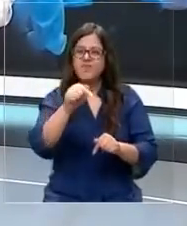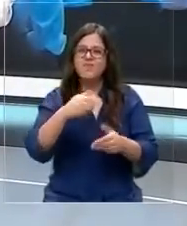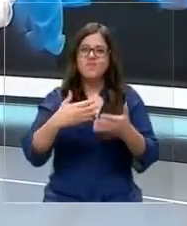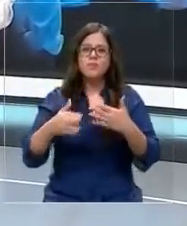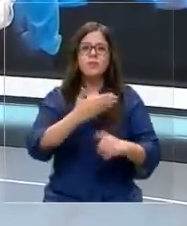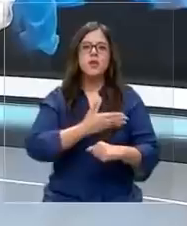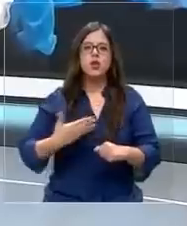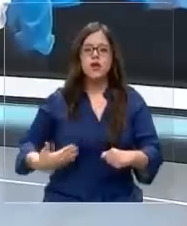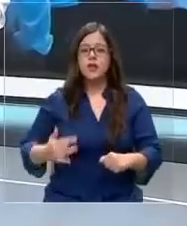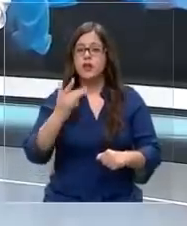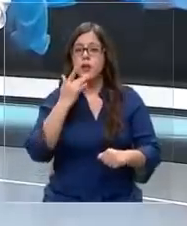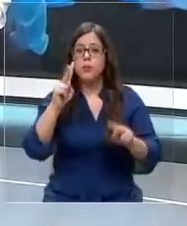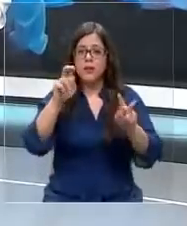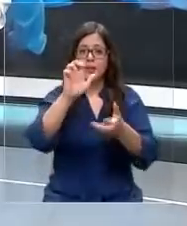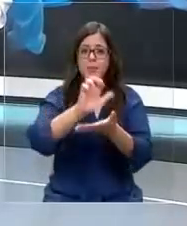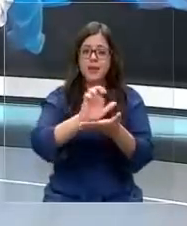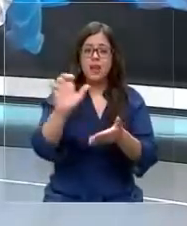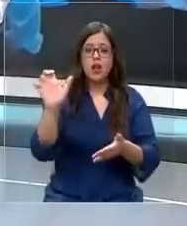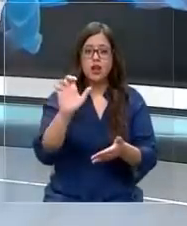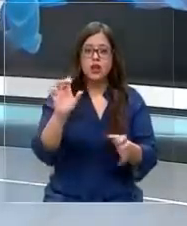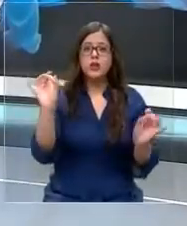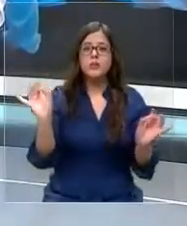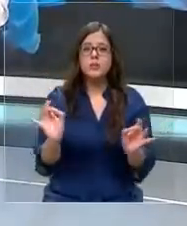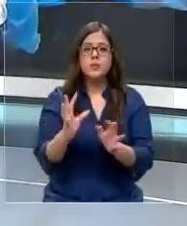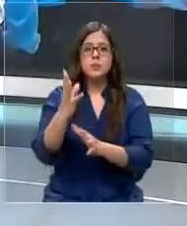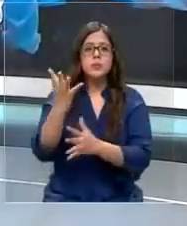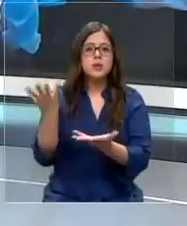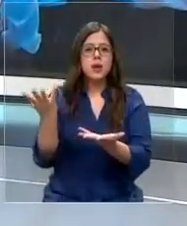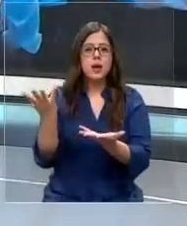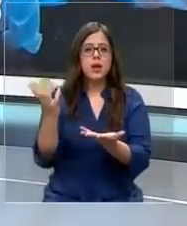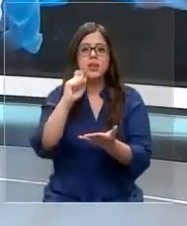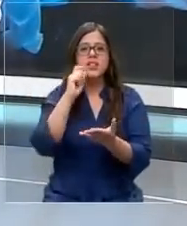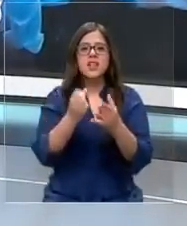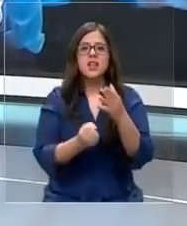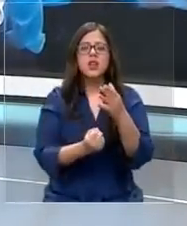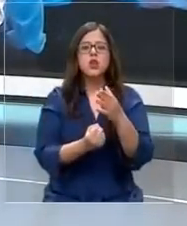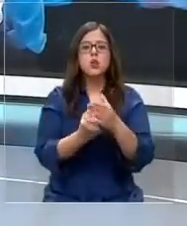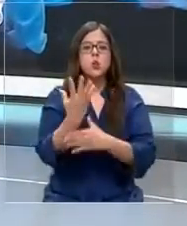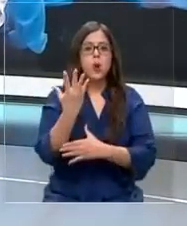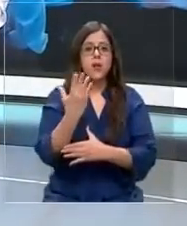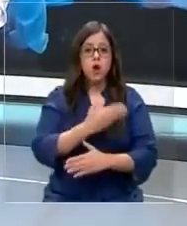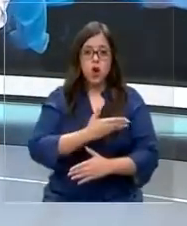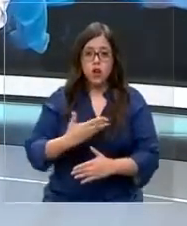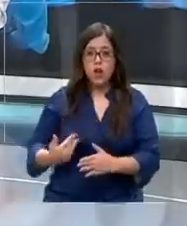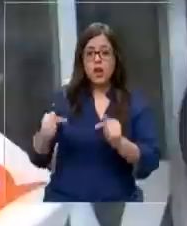hecho de que el estado de excepción pueda terminar con la llegada de la nueva administración.